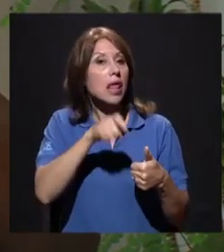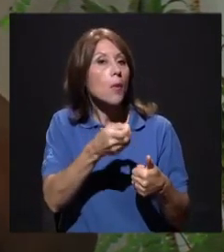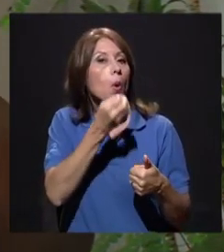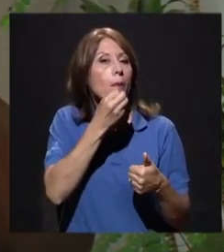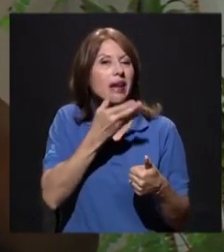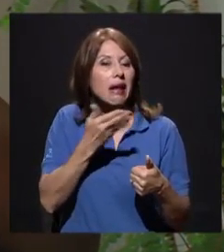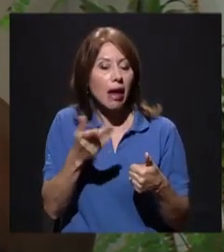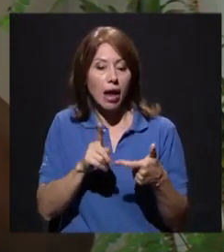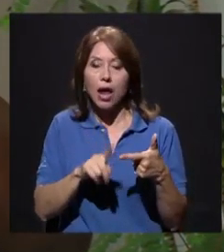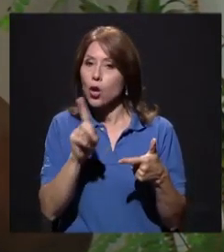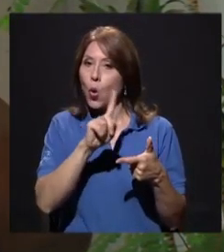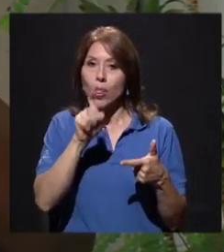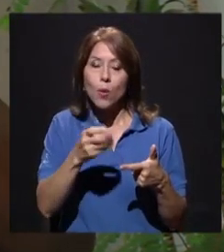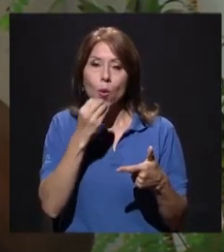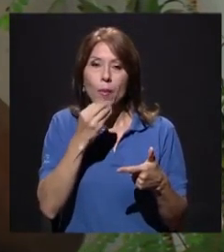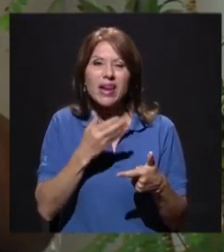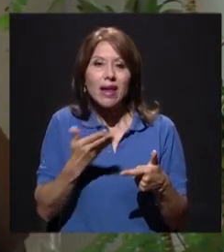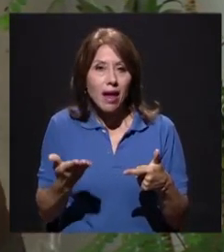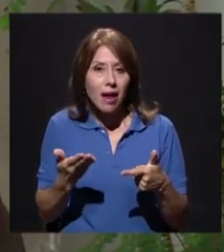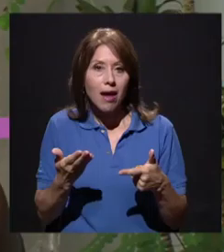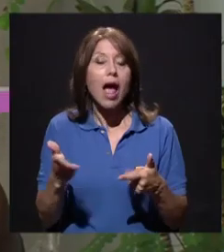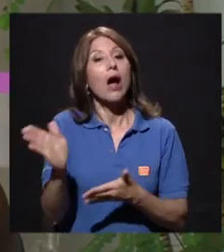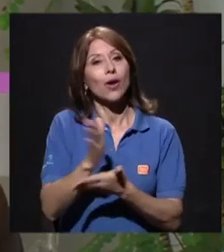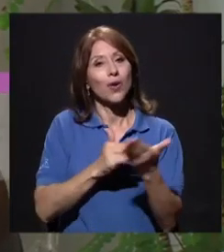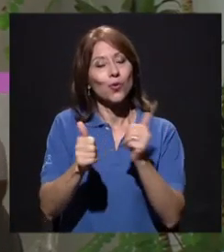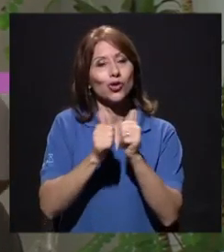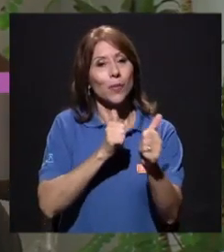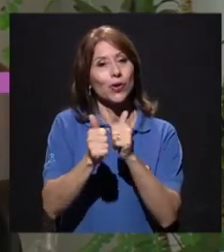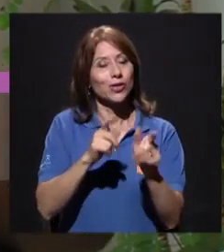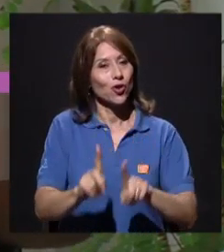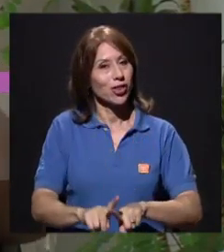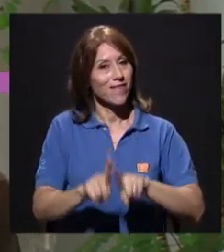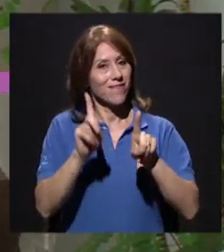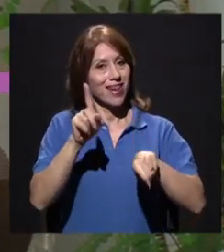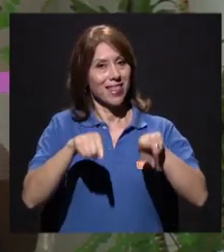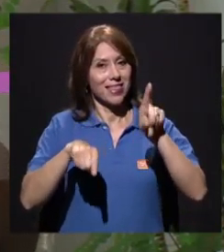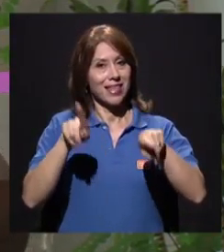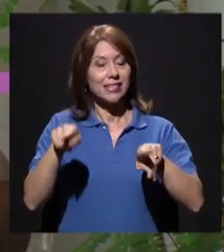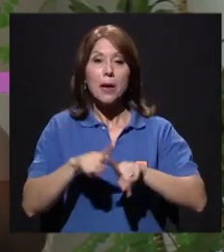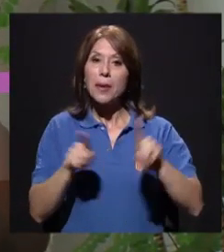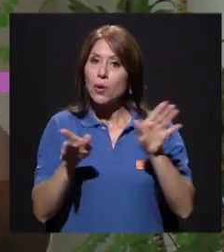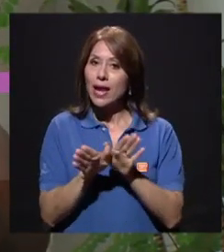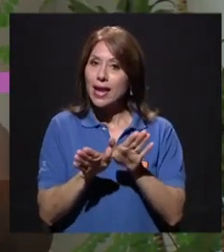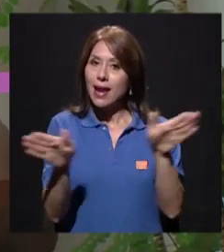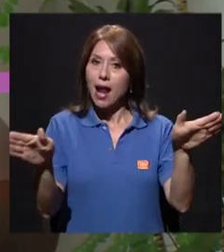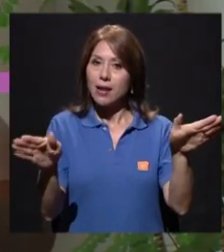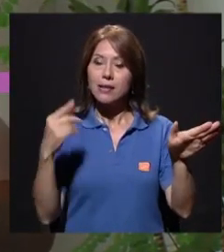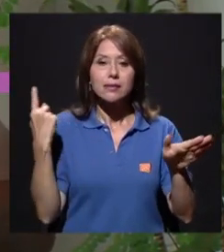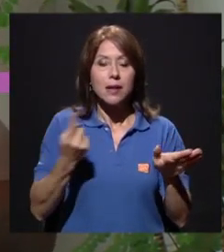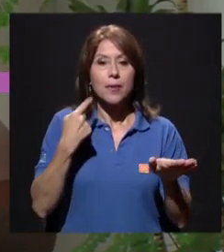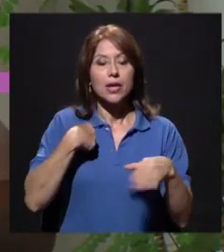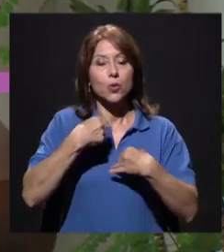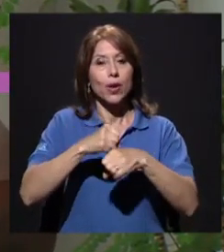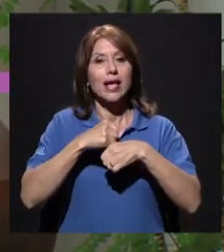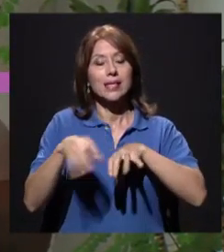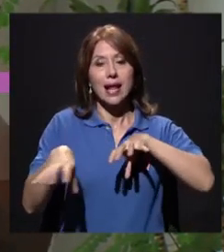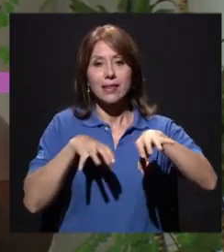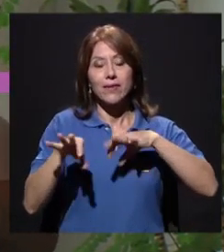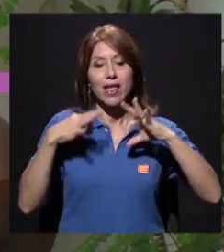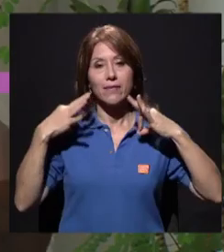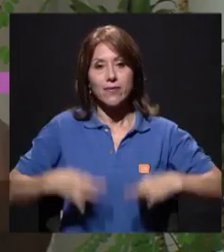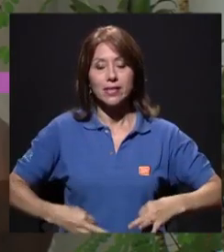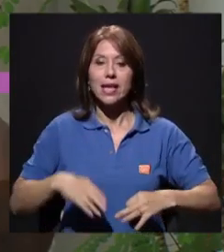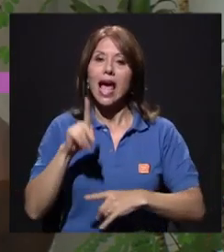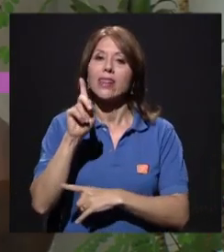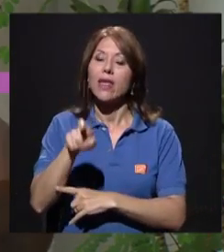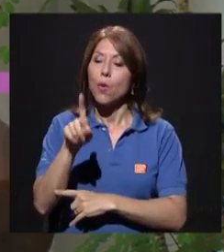Aunque algunos deportes son diferentes, estamos hablando de deportes, pero en general la actividad física yo siempre tengo que preguntarle a